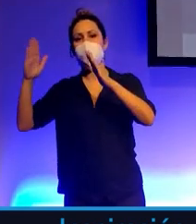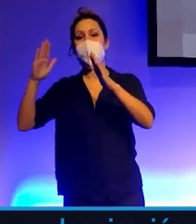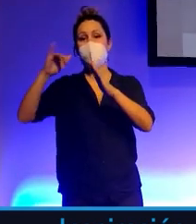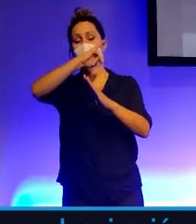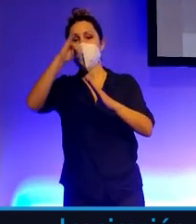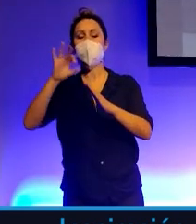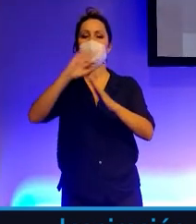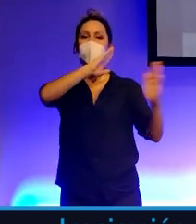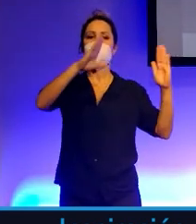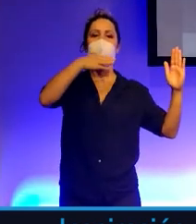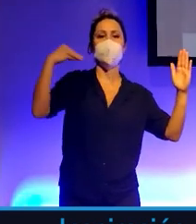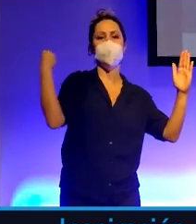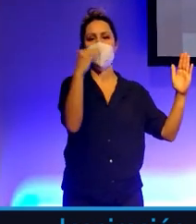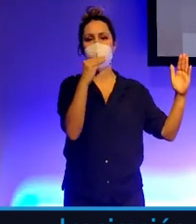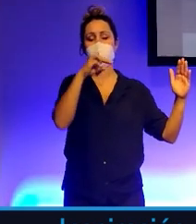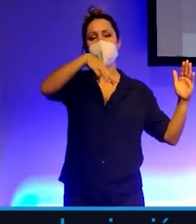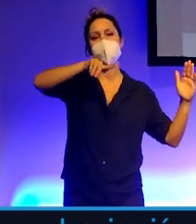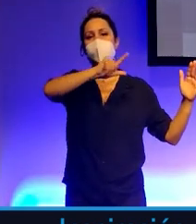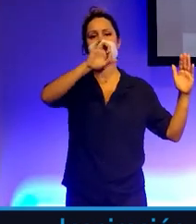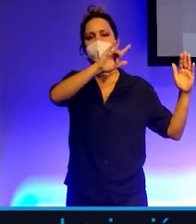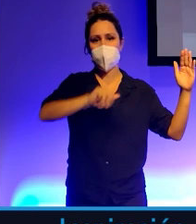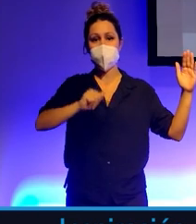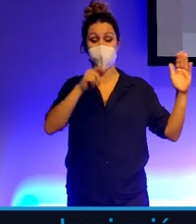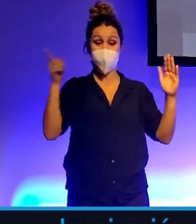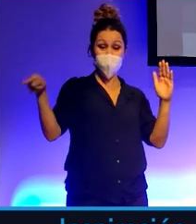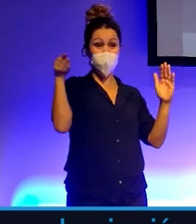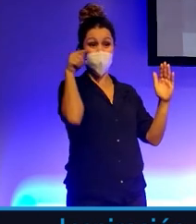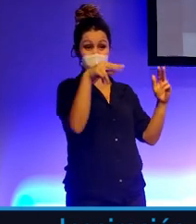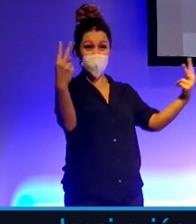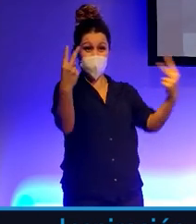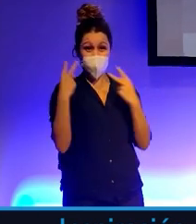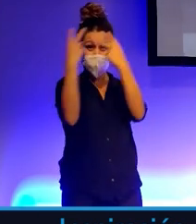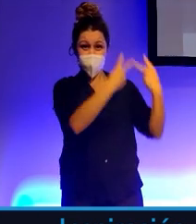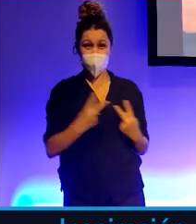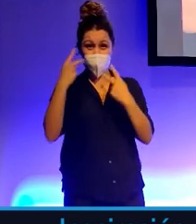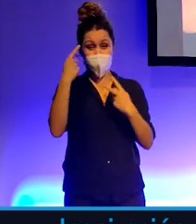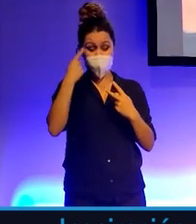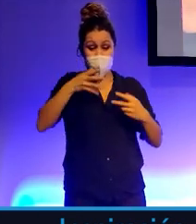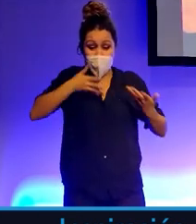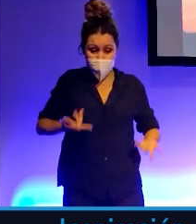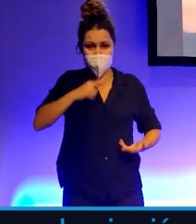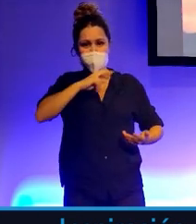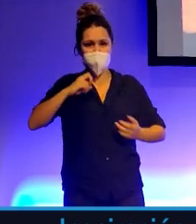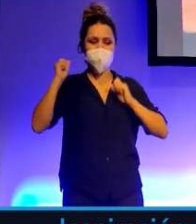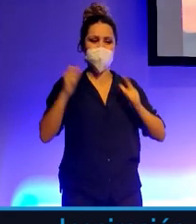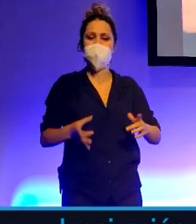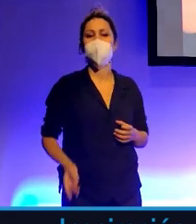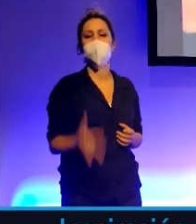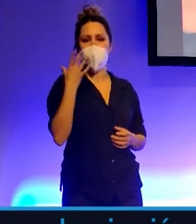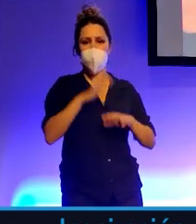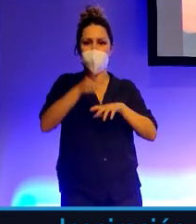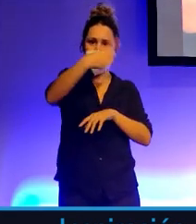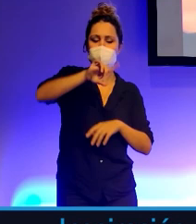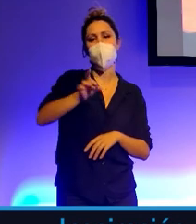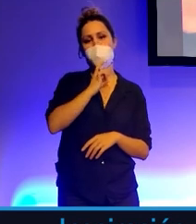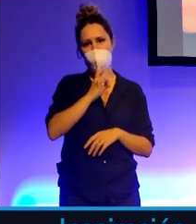nos miran, nos observan y atentamente nos escudriñan para ver de qué manera estamos creando valor para ellos. Yo digo que las